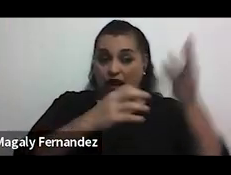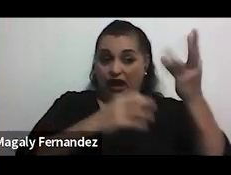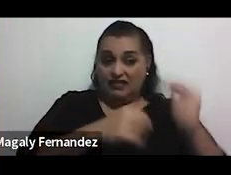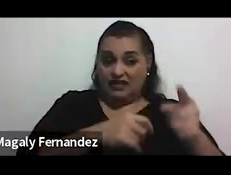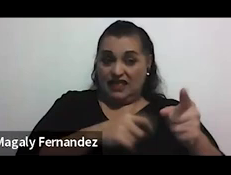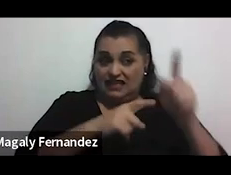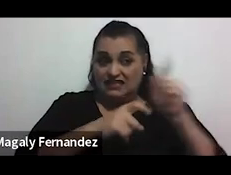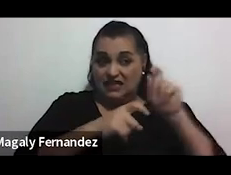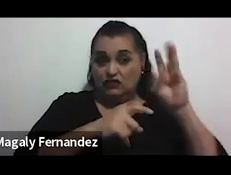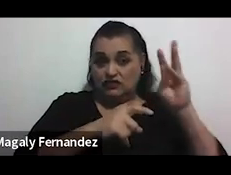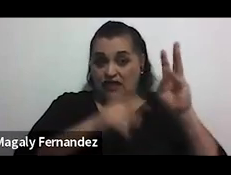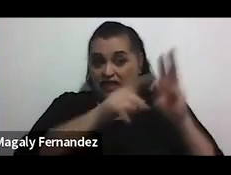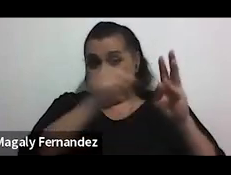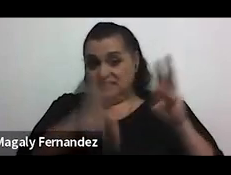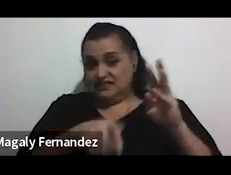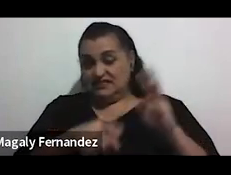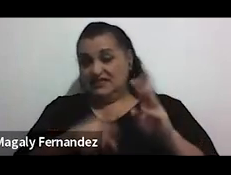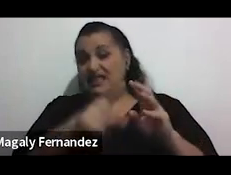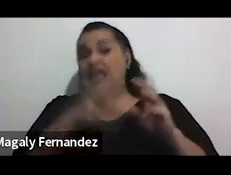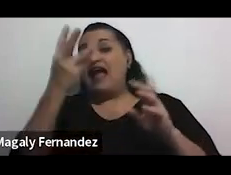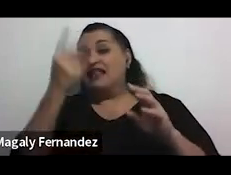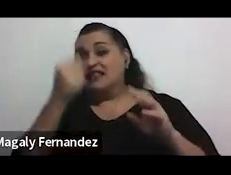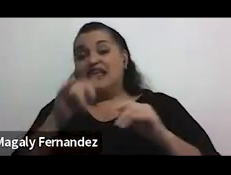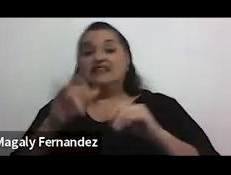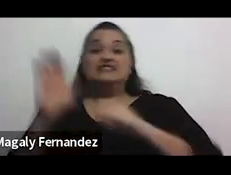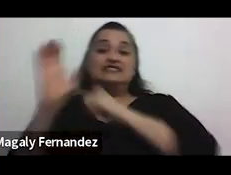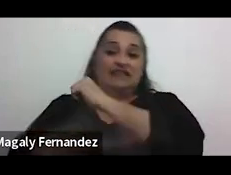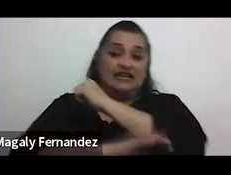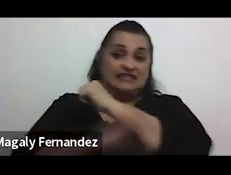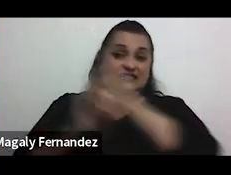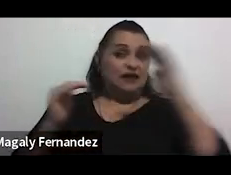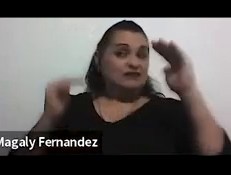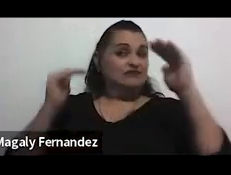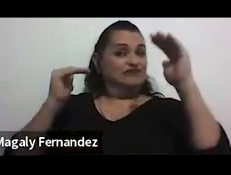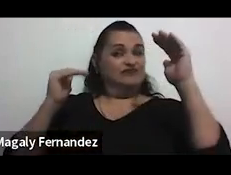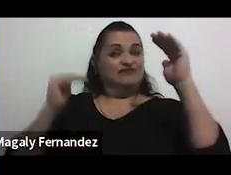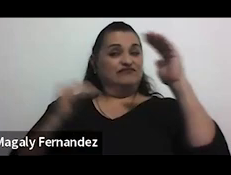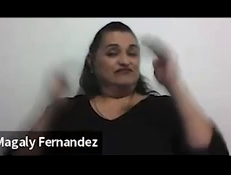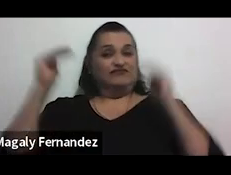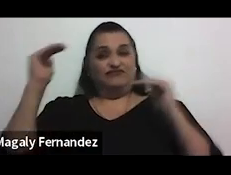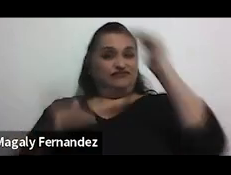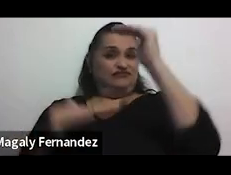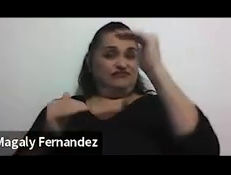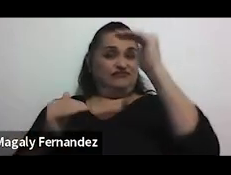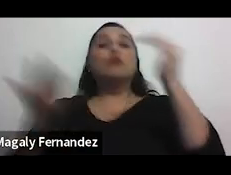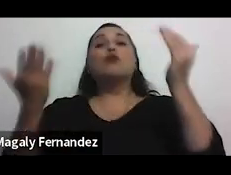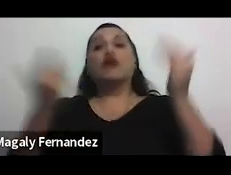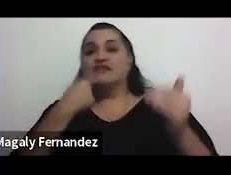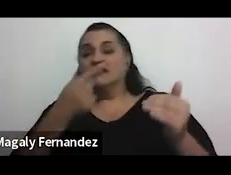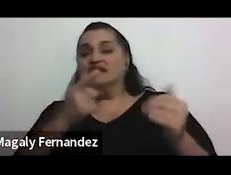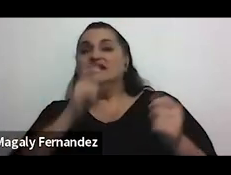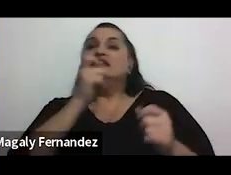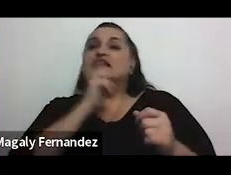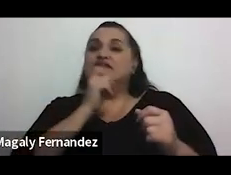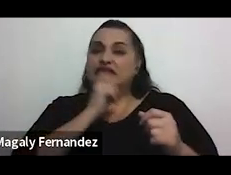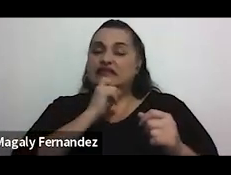denuncias y esta cantidad de sentencias sea mucho menor precisamente por lo que les mencionaba de la dificultad